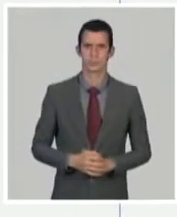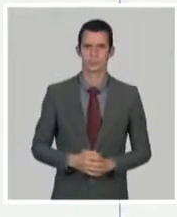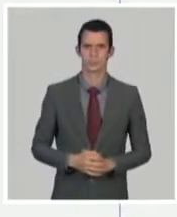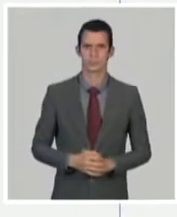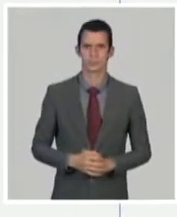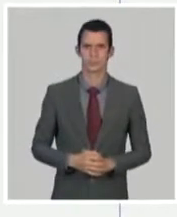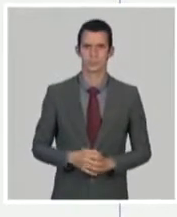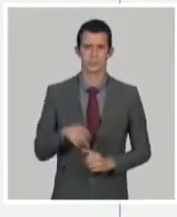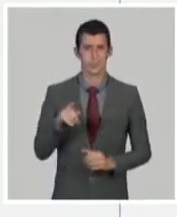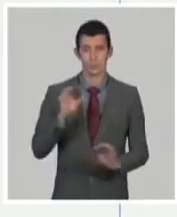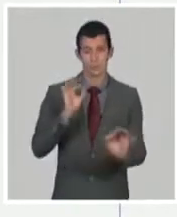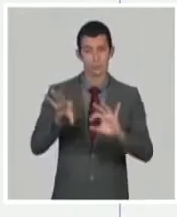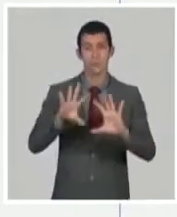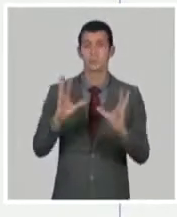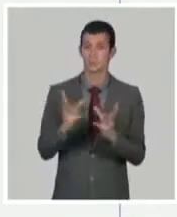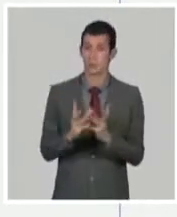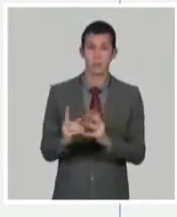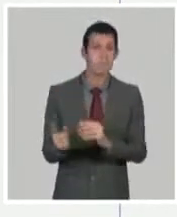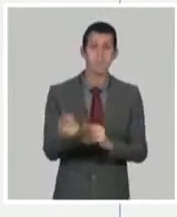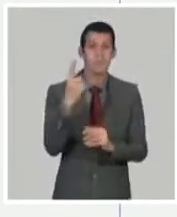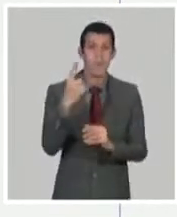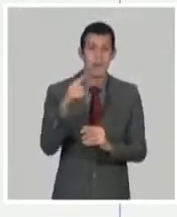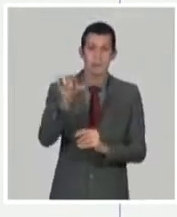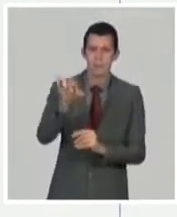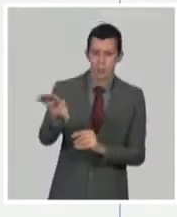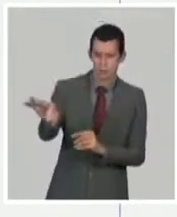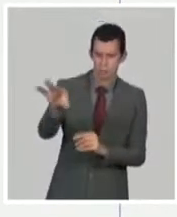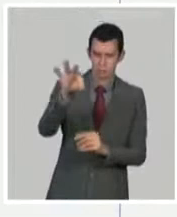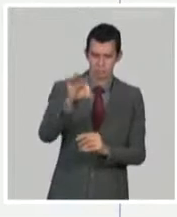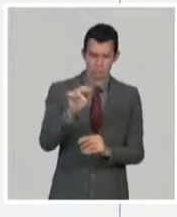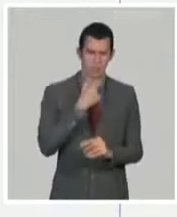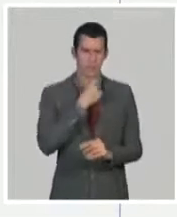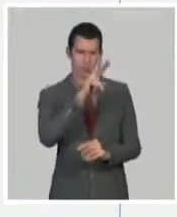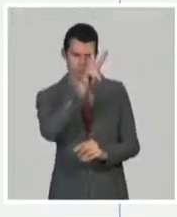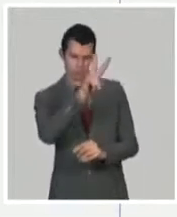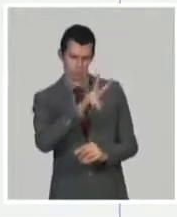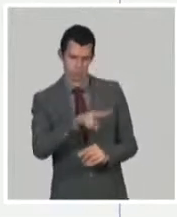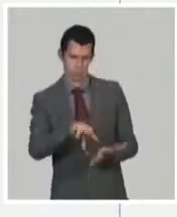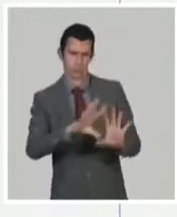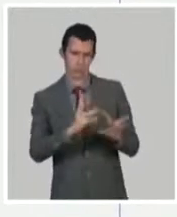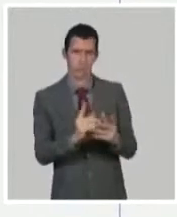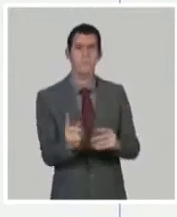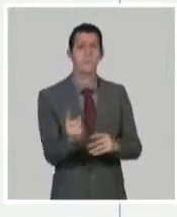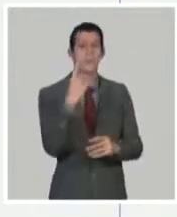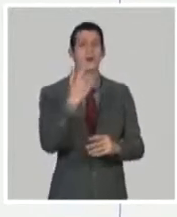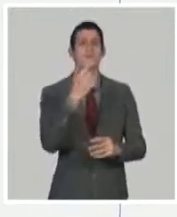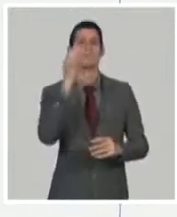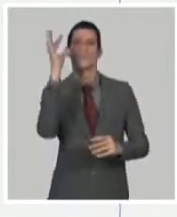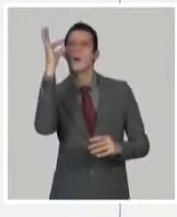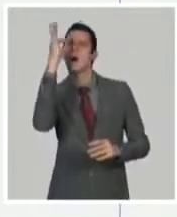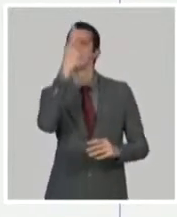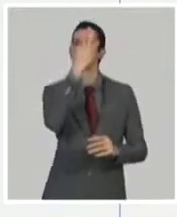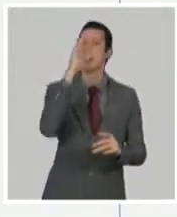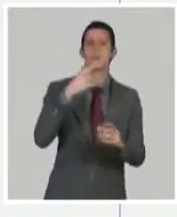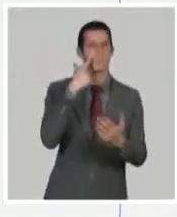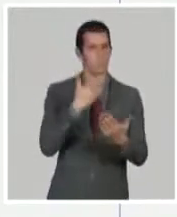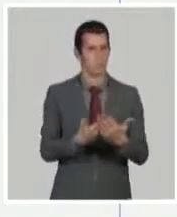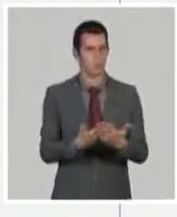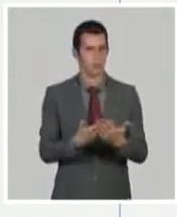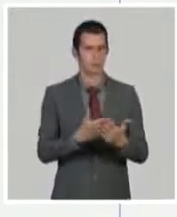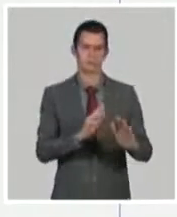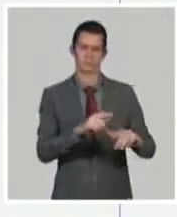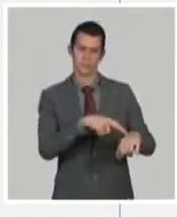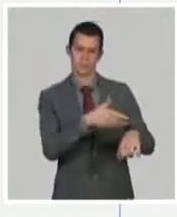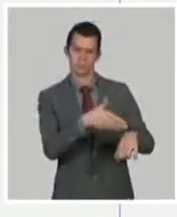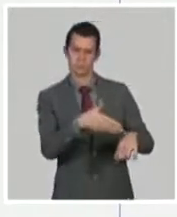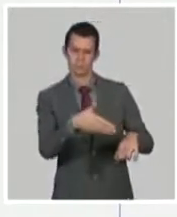inmunización, se evalúa la seguridad y después que se dice, bueno, adelante con la segunda inmunización. Y insisto en esto porque